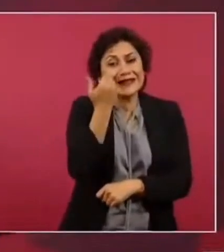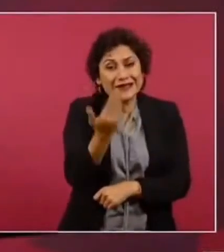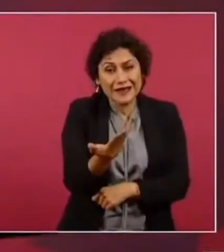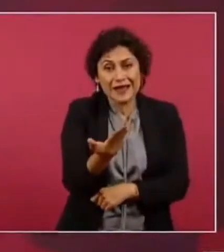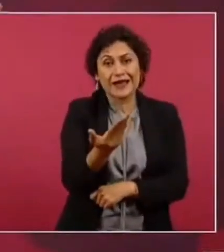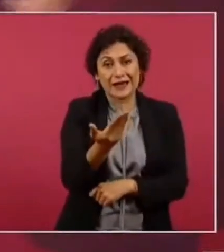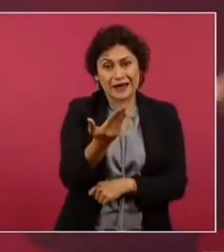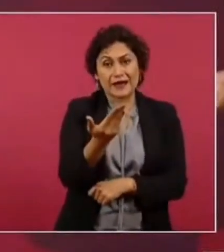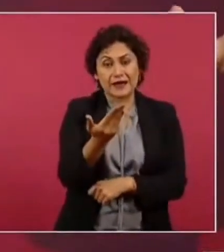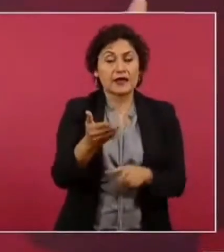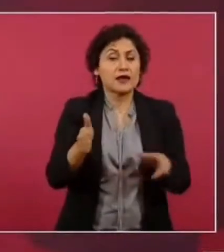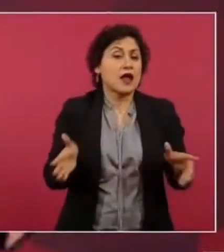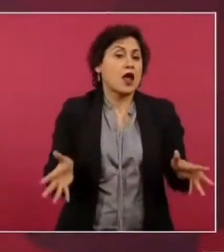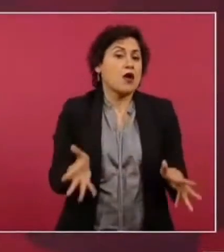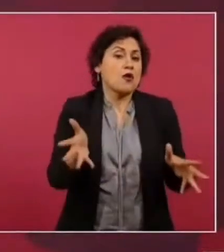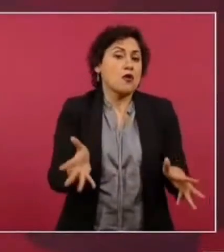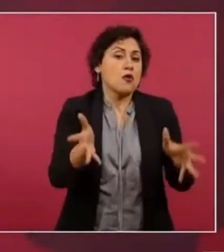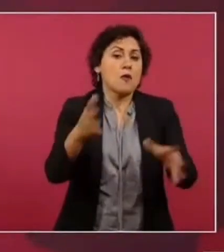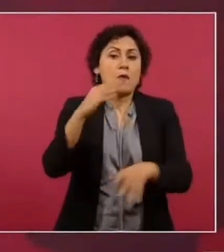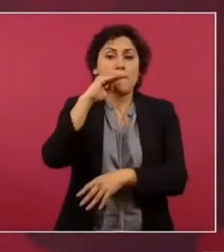el maíz transgénico